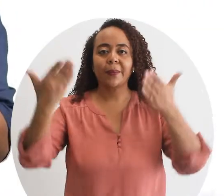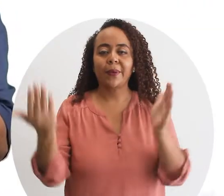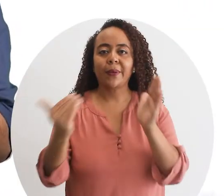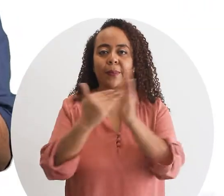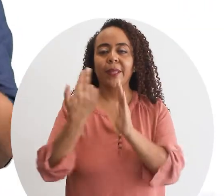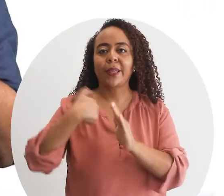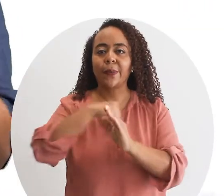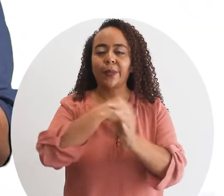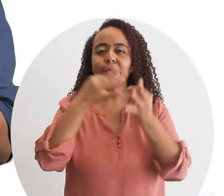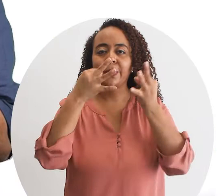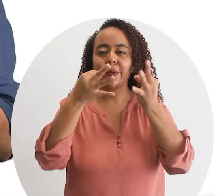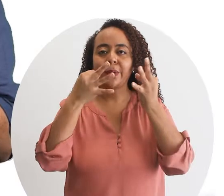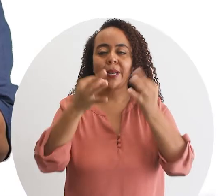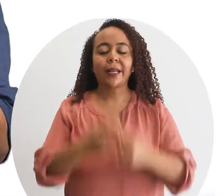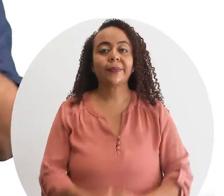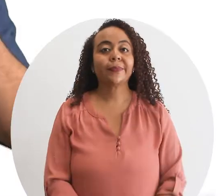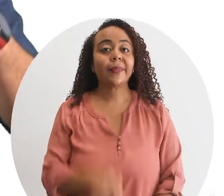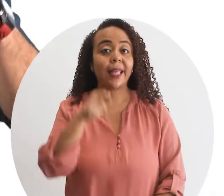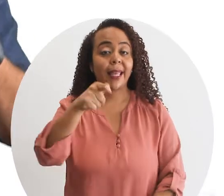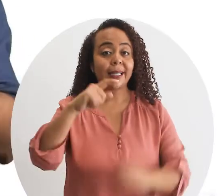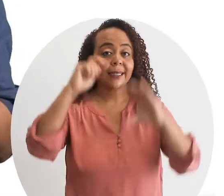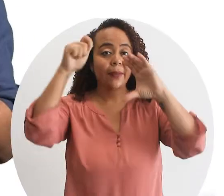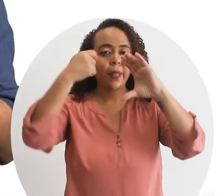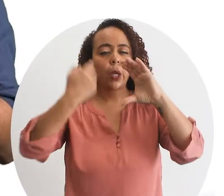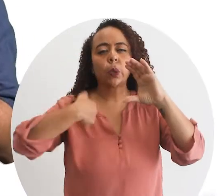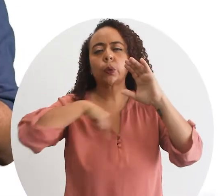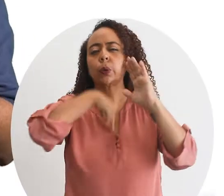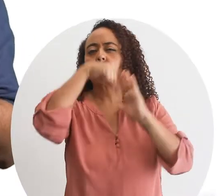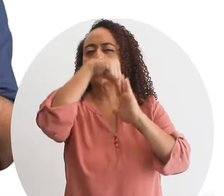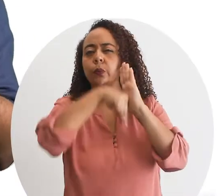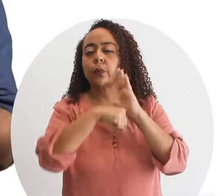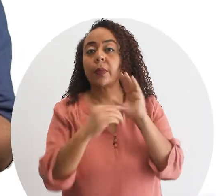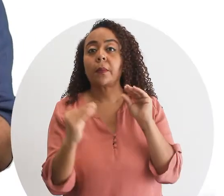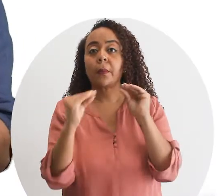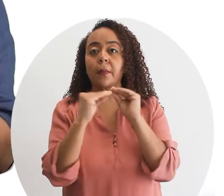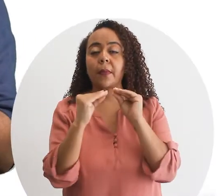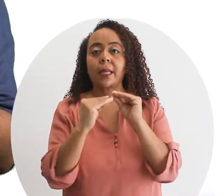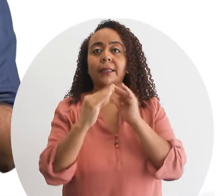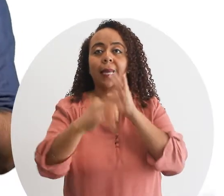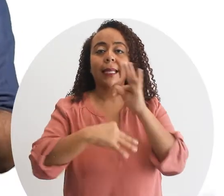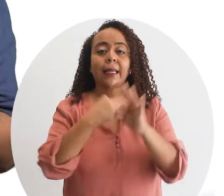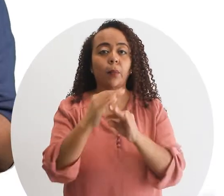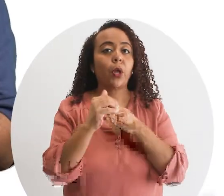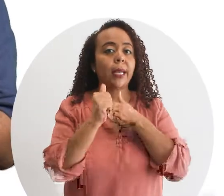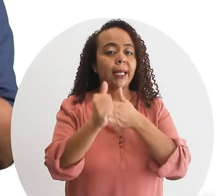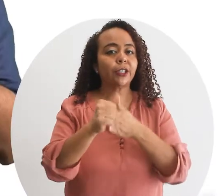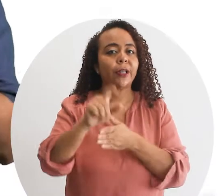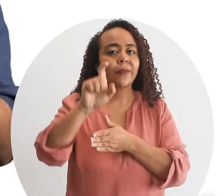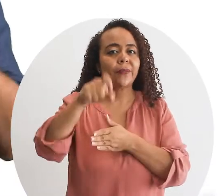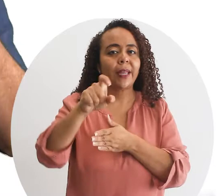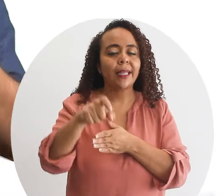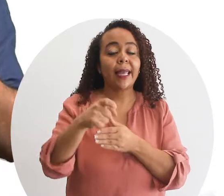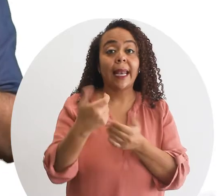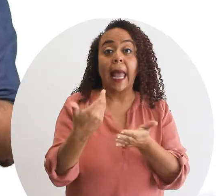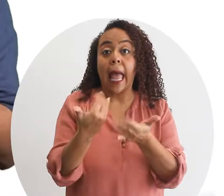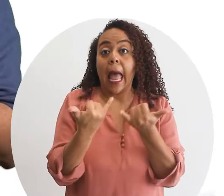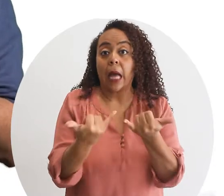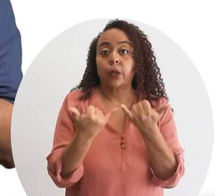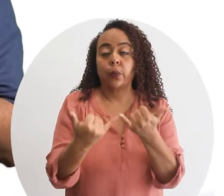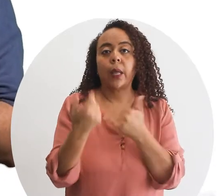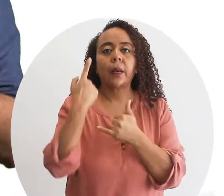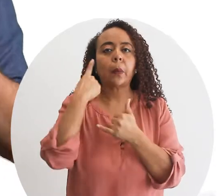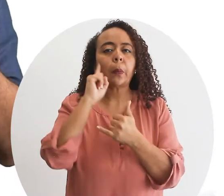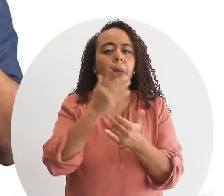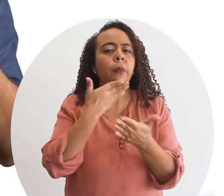Bienvenidos nuevamente a nuestro tutorial en este vídeo vamos a profundizar un poco más en el tipo de liderazgo que se requiere en la época actual